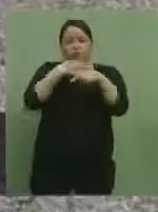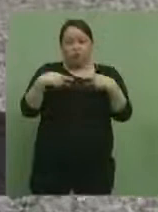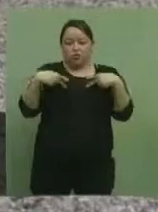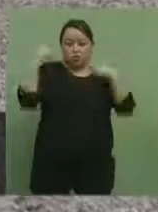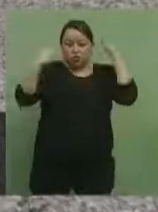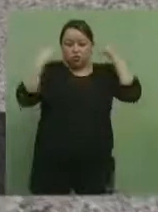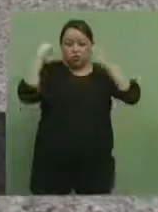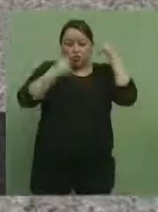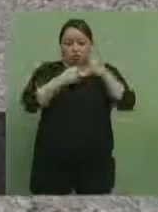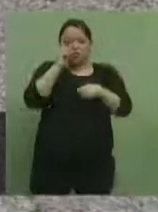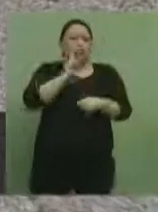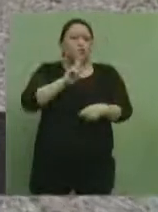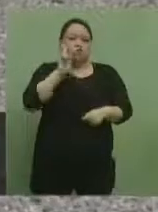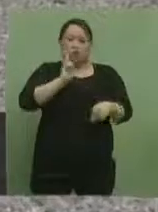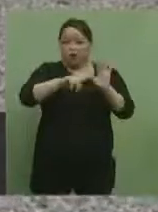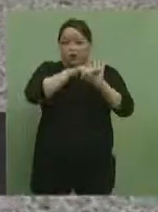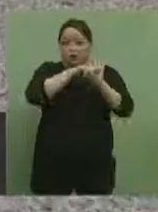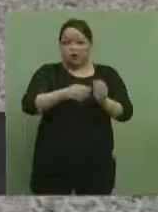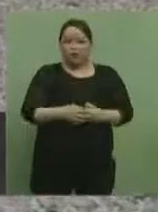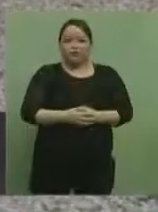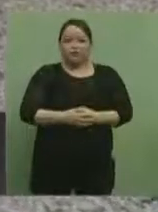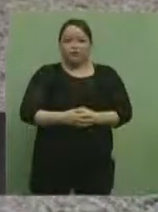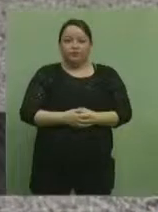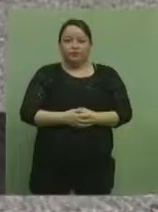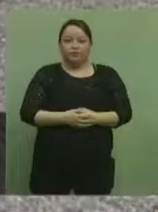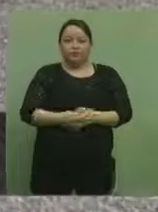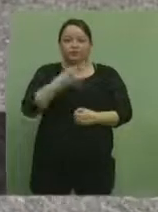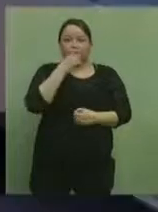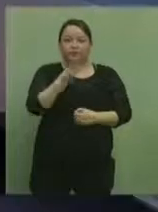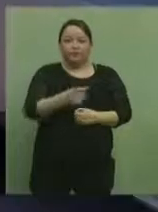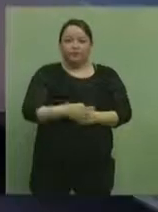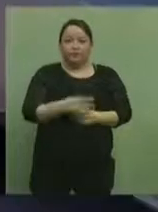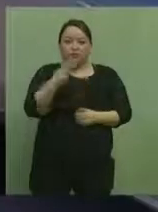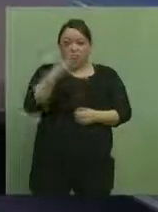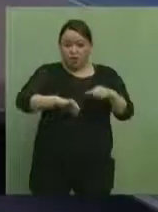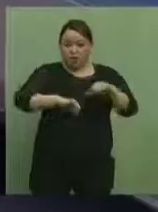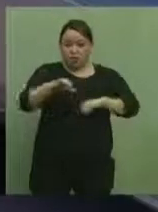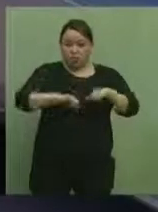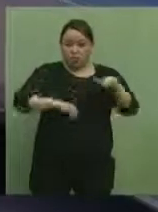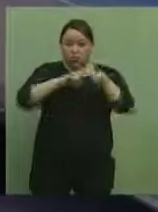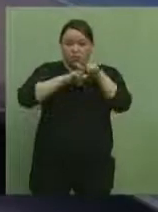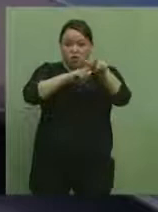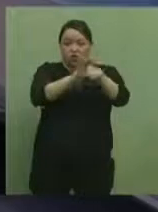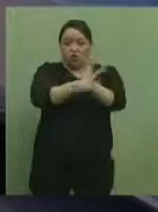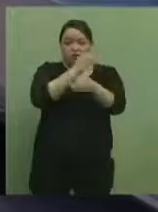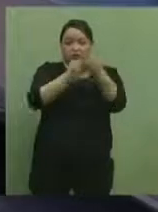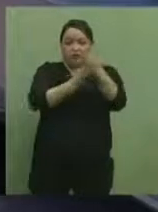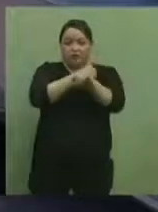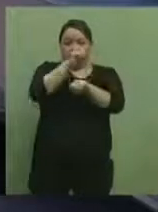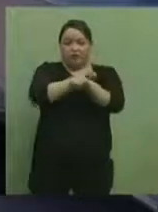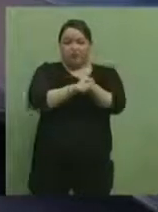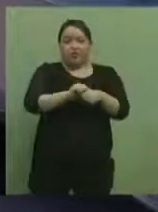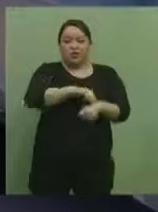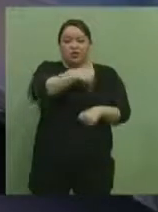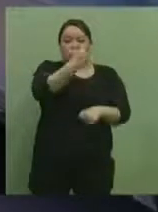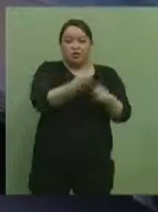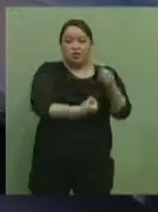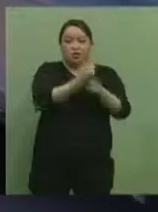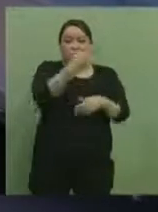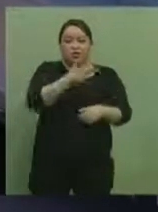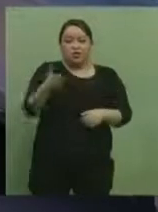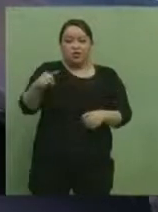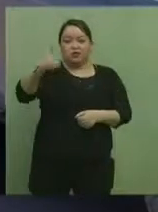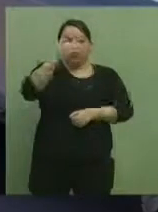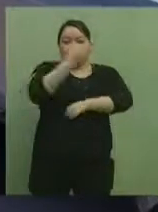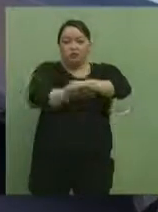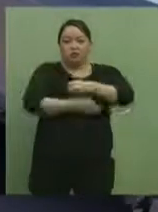y turistas que no traían una prueba negativa de COVID. Destacó que de esta medida se mantendrá durante este fin de semana desde las 11 de la mañana hasta las